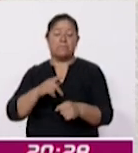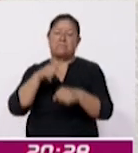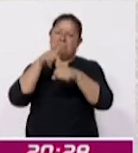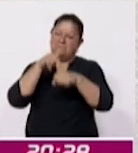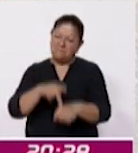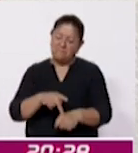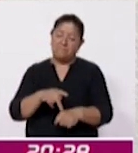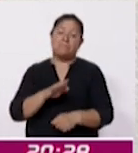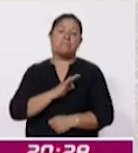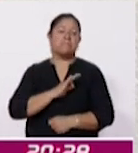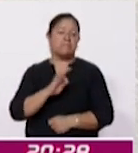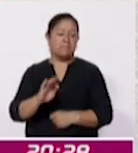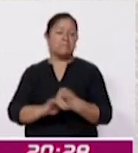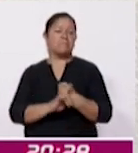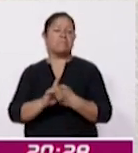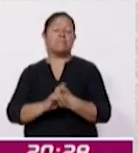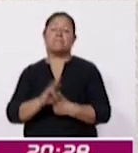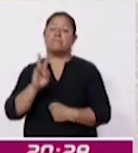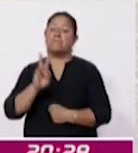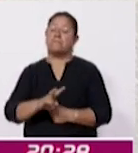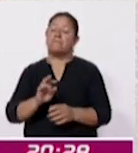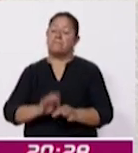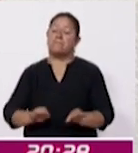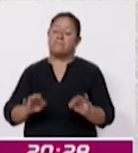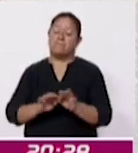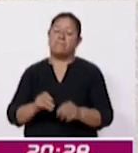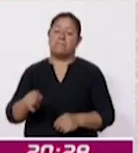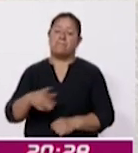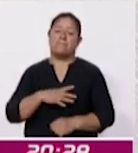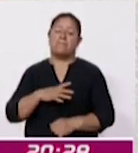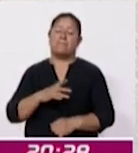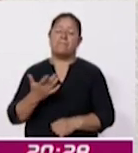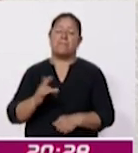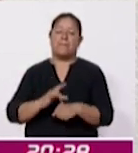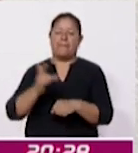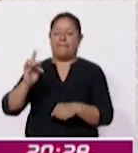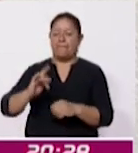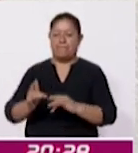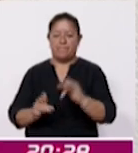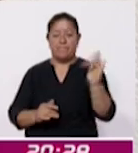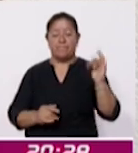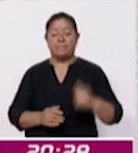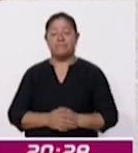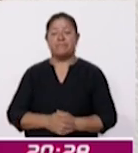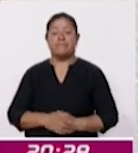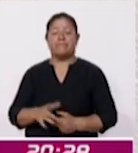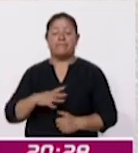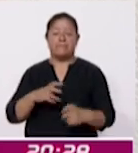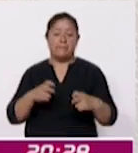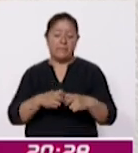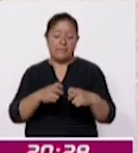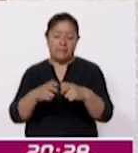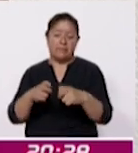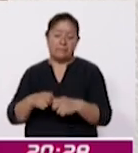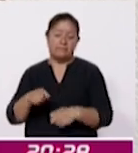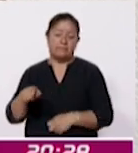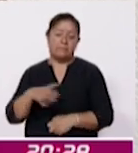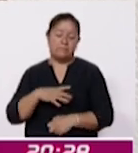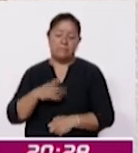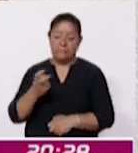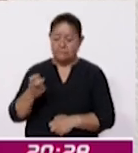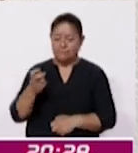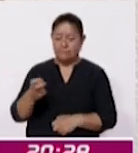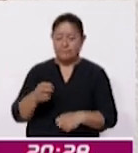podríamos tener implicaciones realmente importantes. Desde alguna lesión de los nervios que pasan por ese pequeño